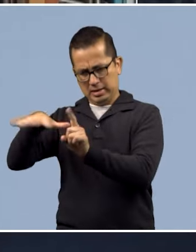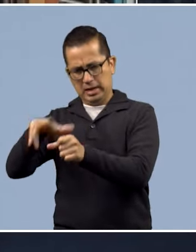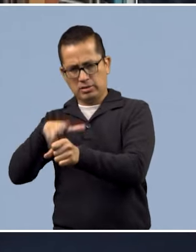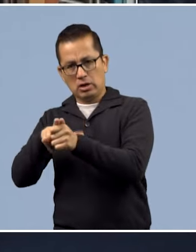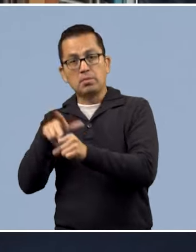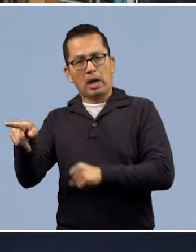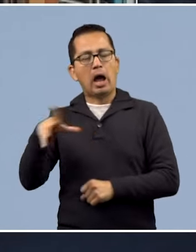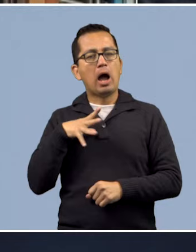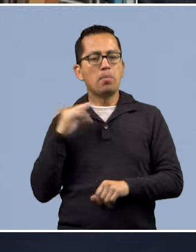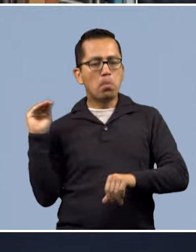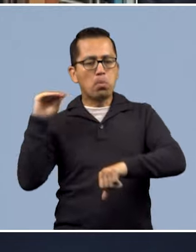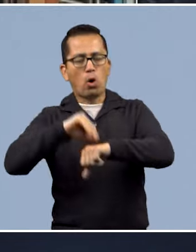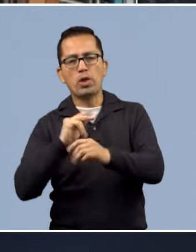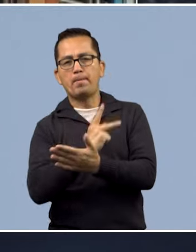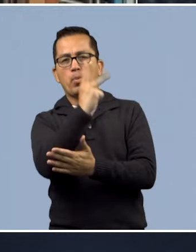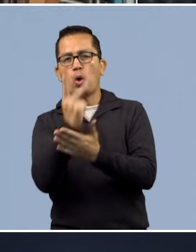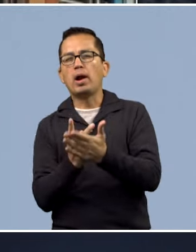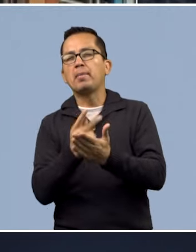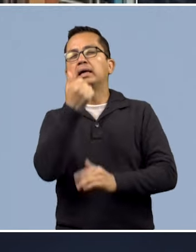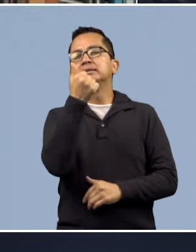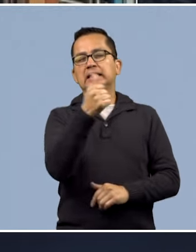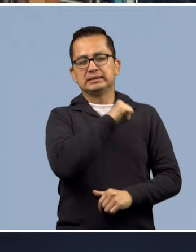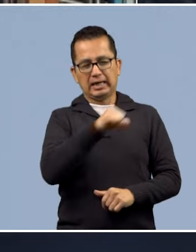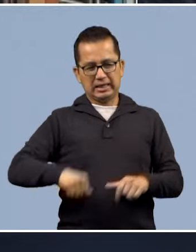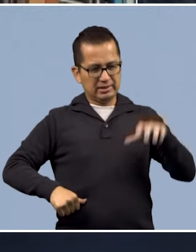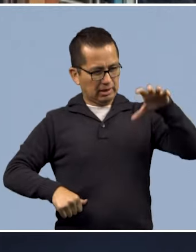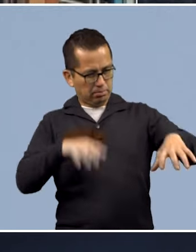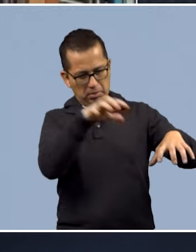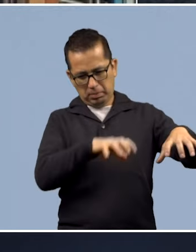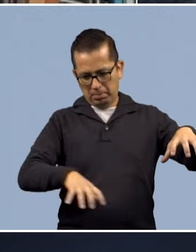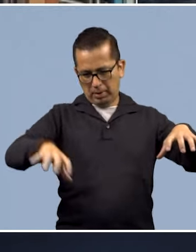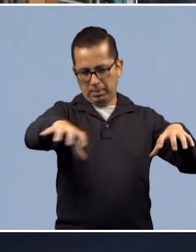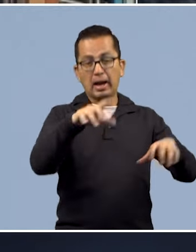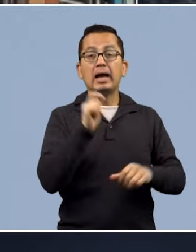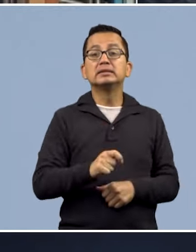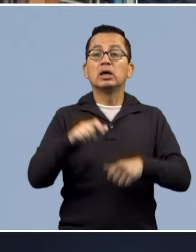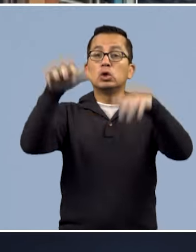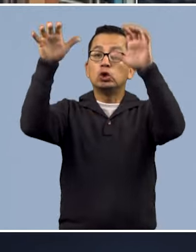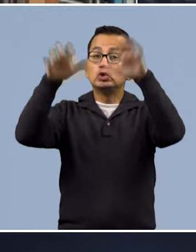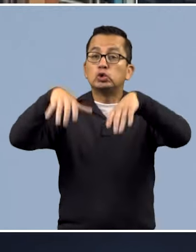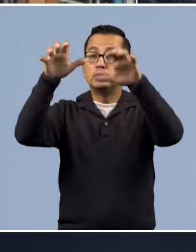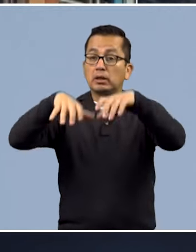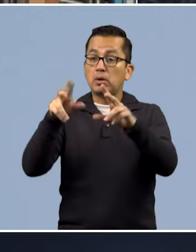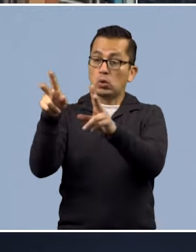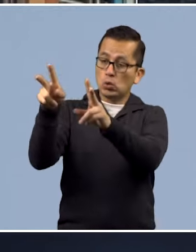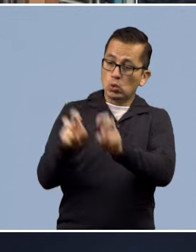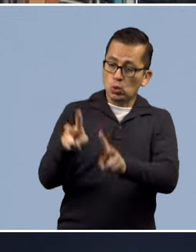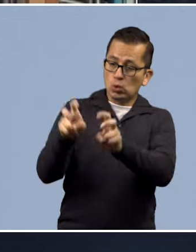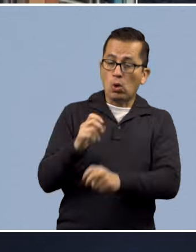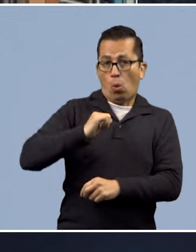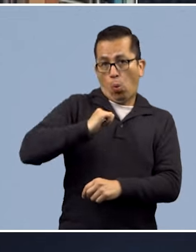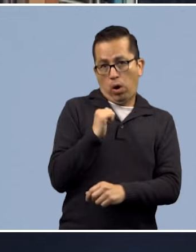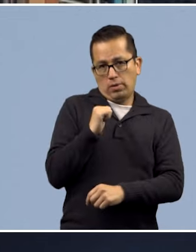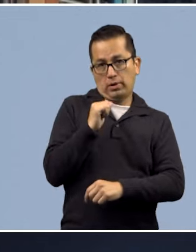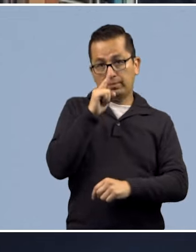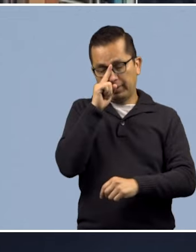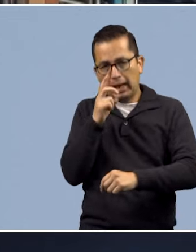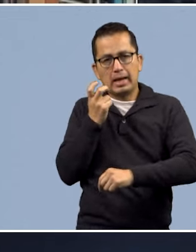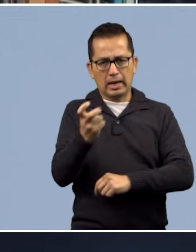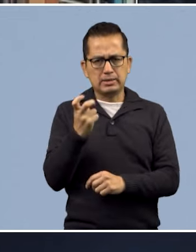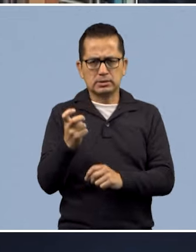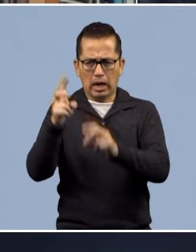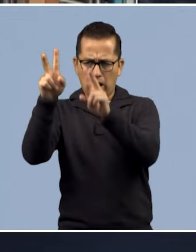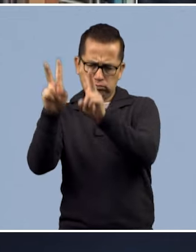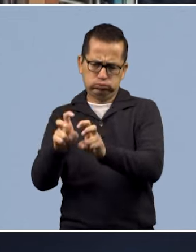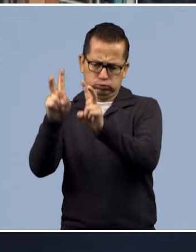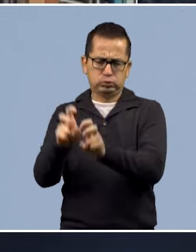en seis alcaldías de la Ciudad de México y este programa de cosecha de lluvia, si bien el agua no se incorpora a la red de